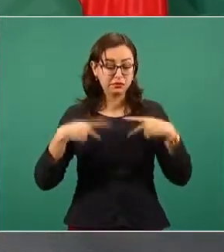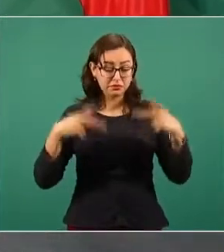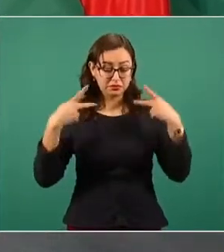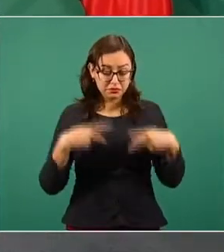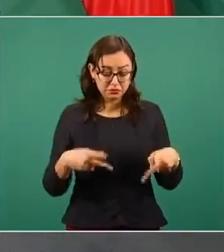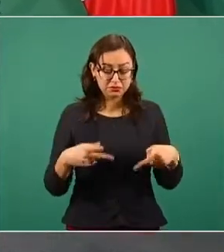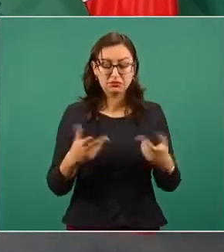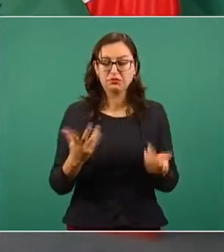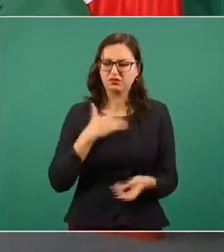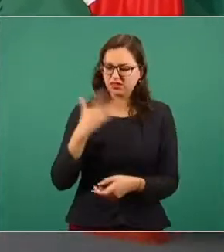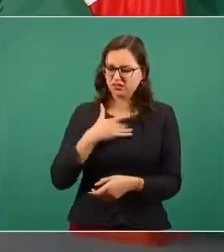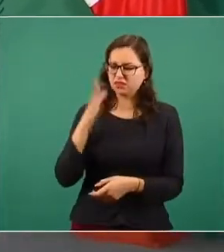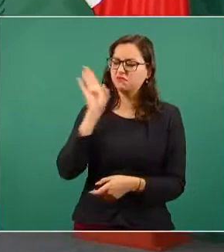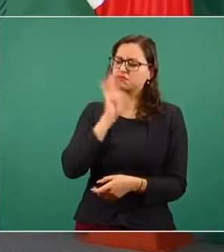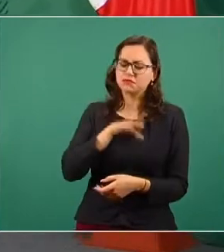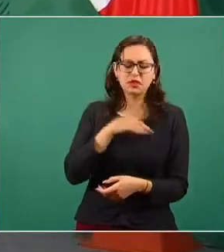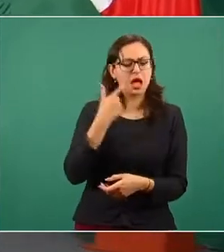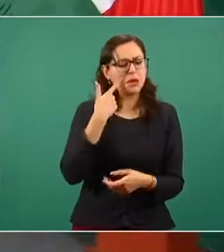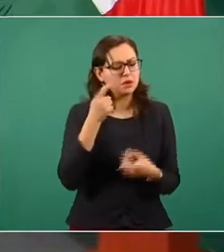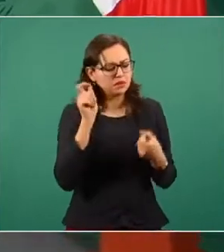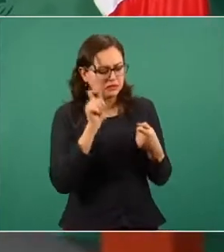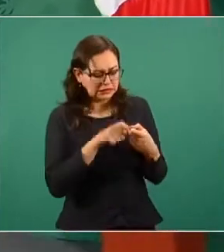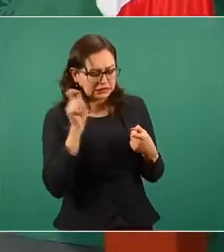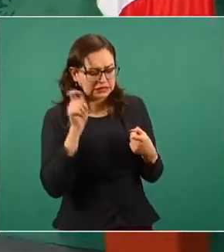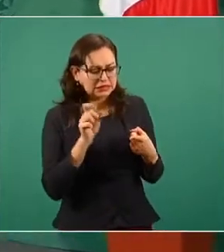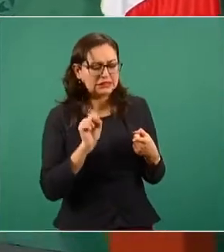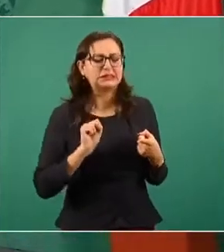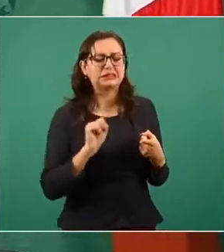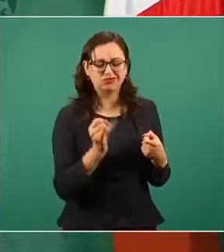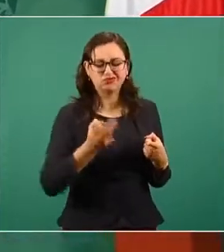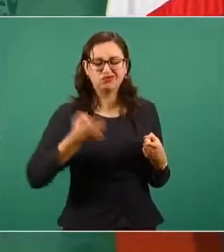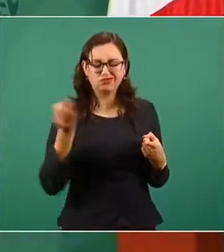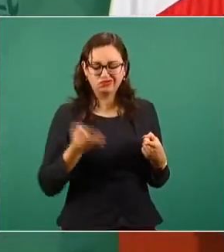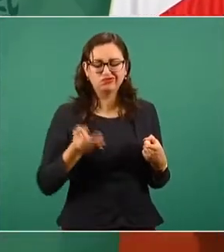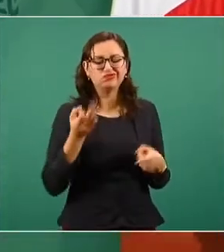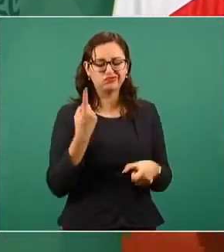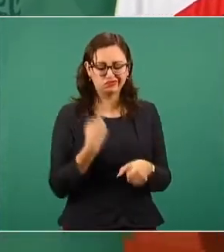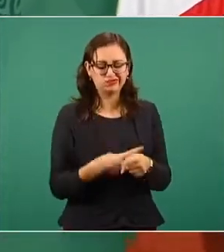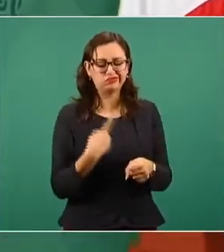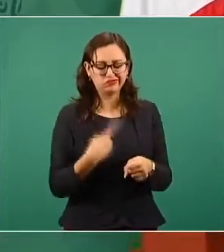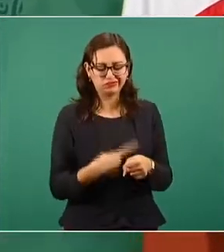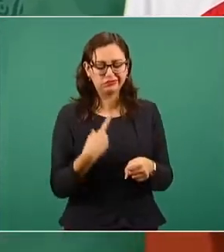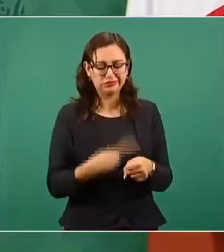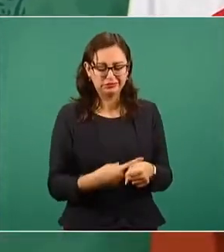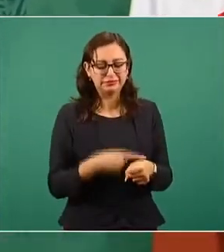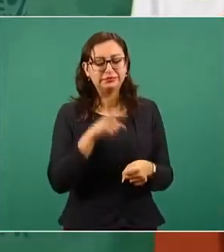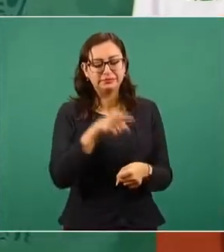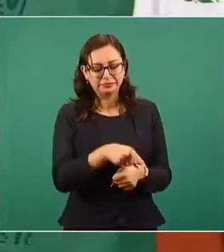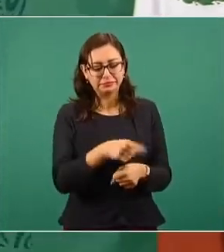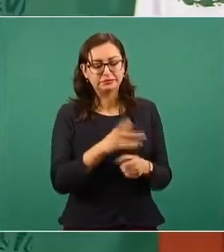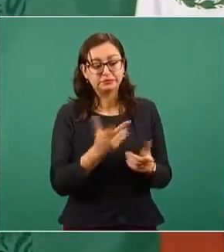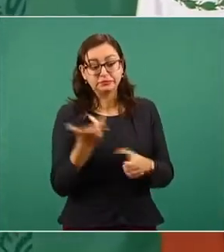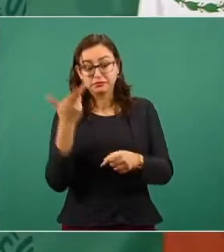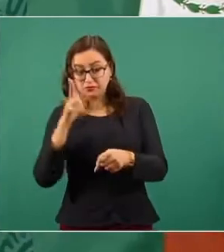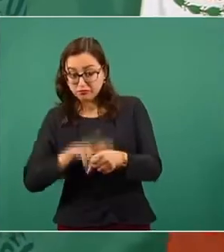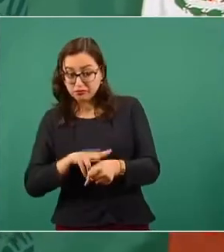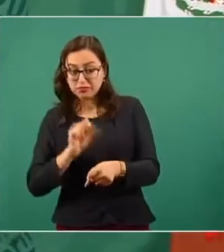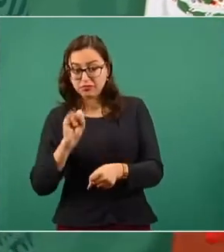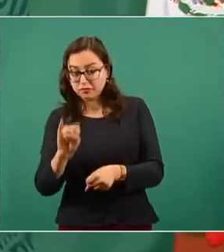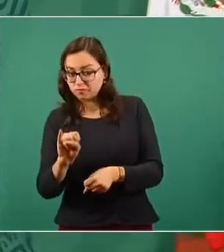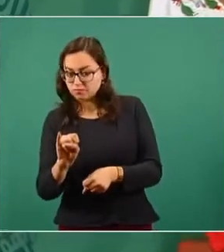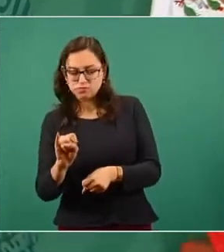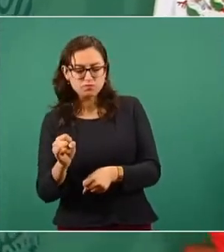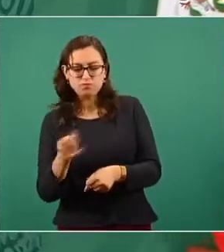médica familiar, se le hace la prueba rápida, en ese momento se observa su estado y si requiere hospitalización, se manda